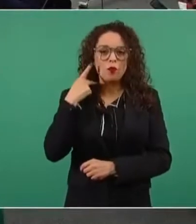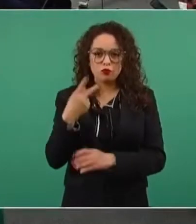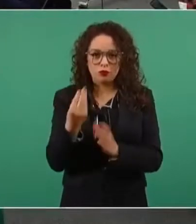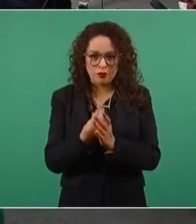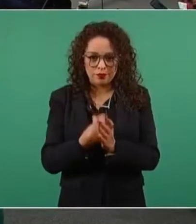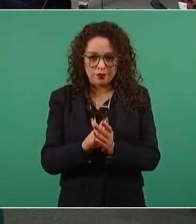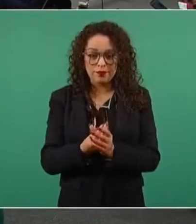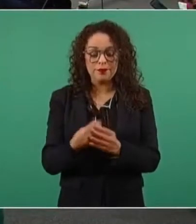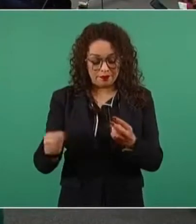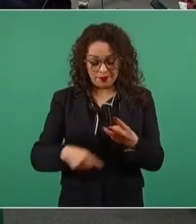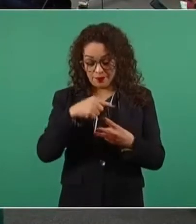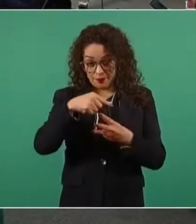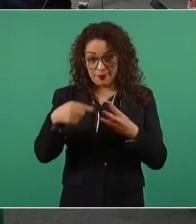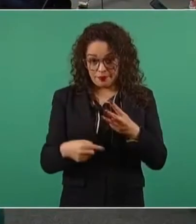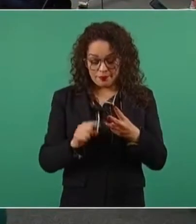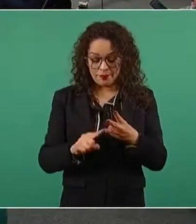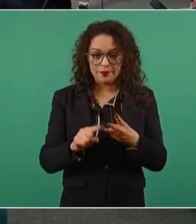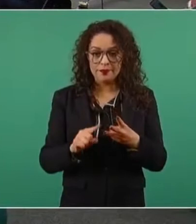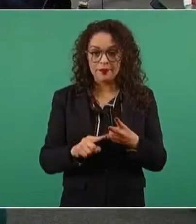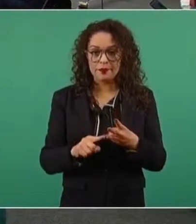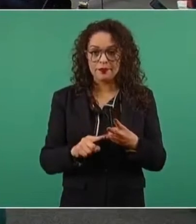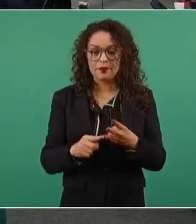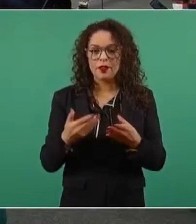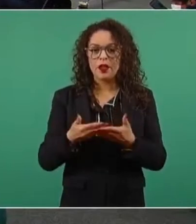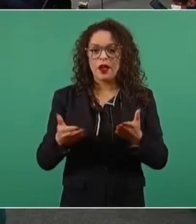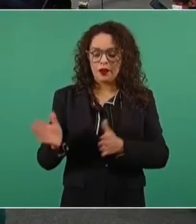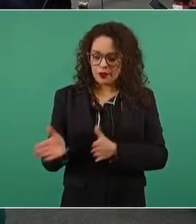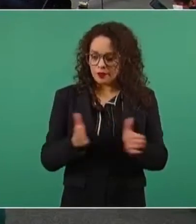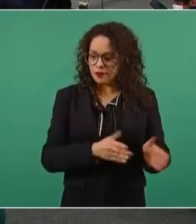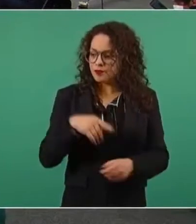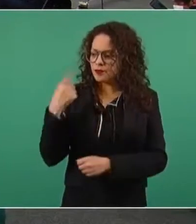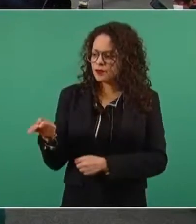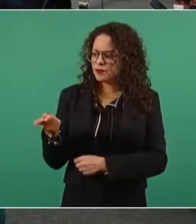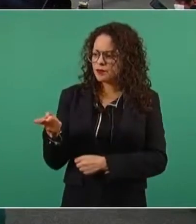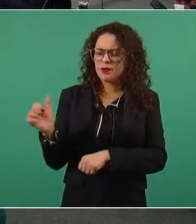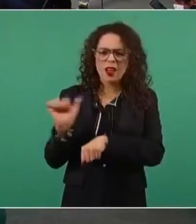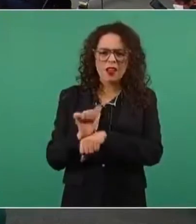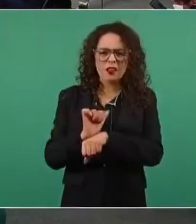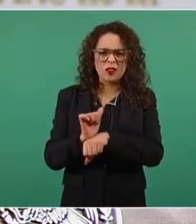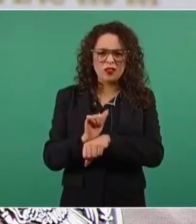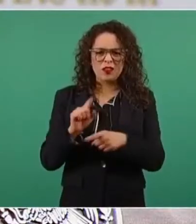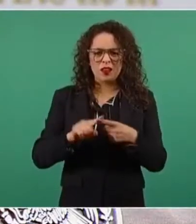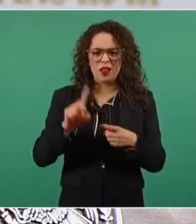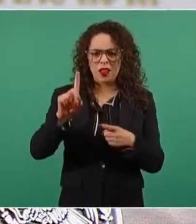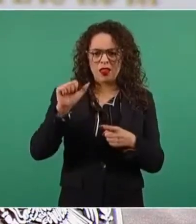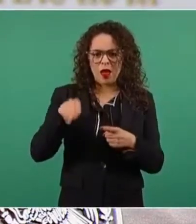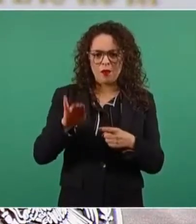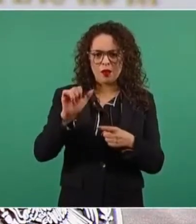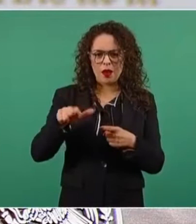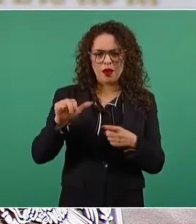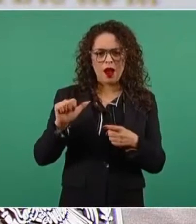luego nos vamos a los actores dos Damián Alcaza